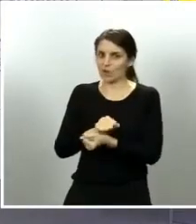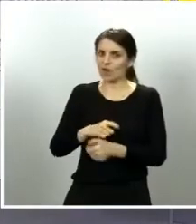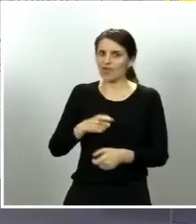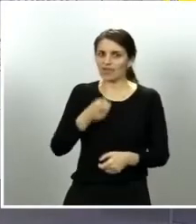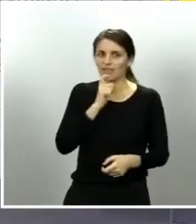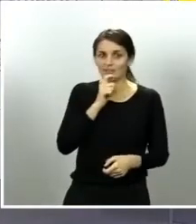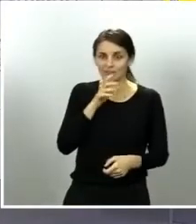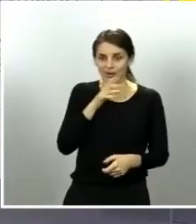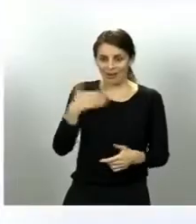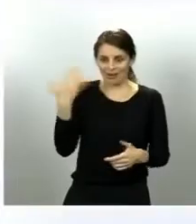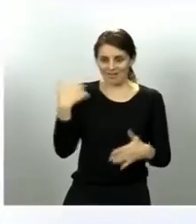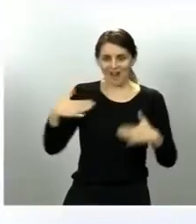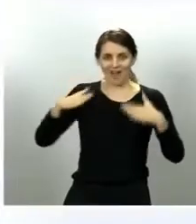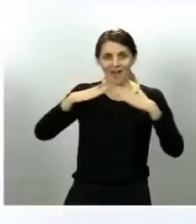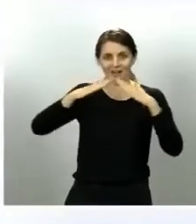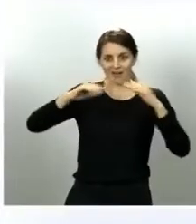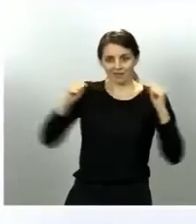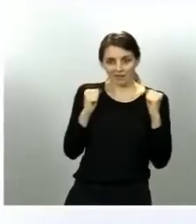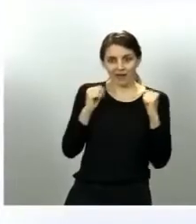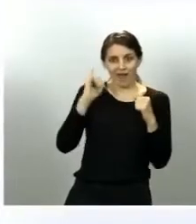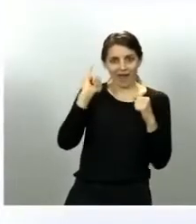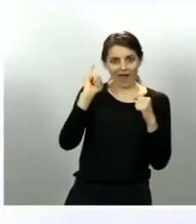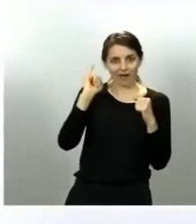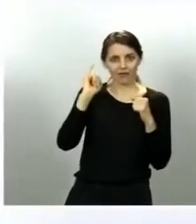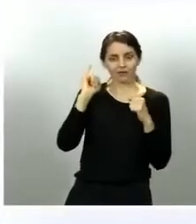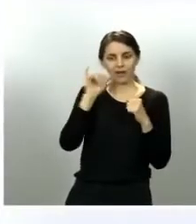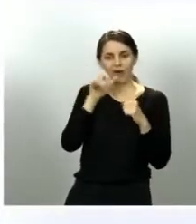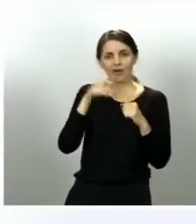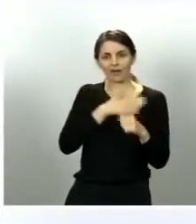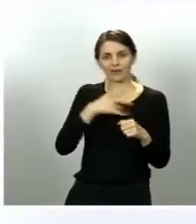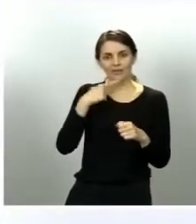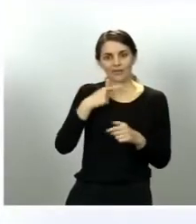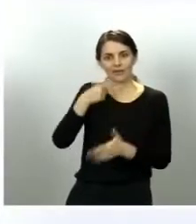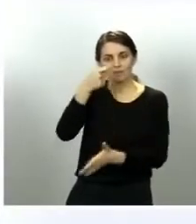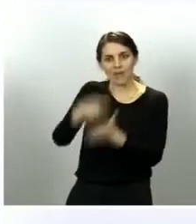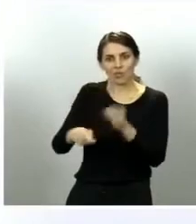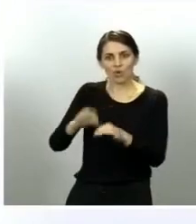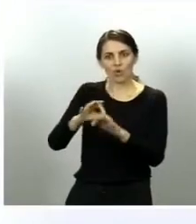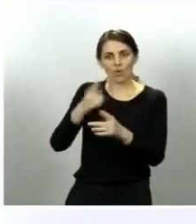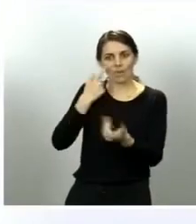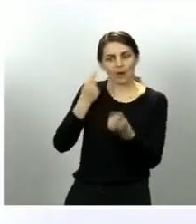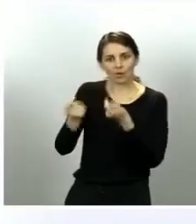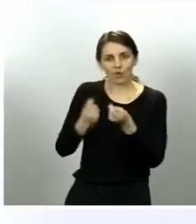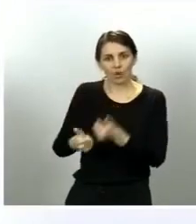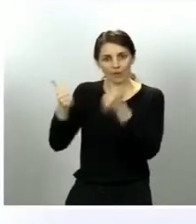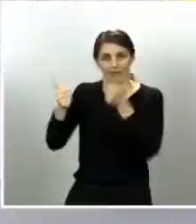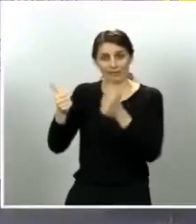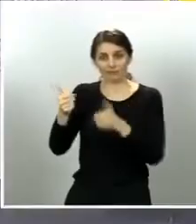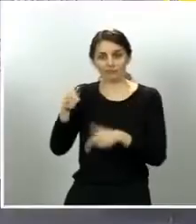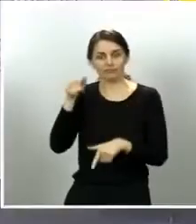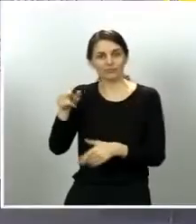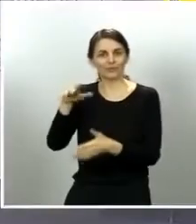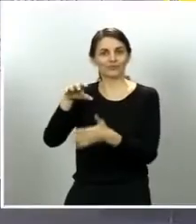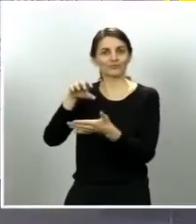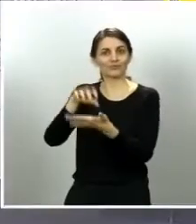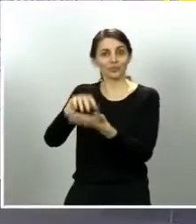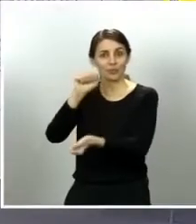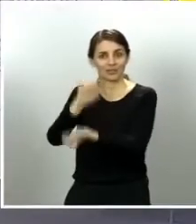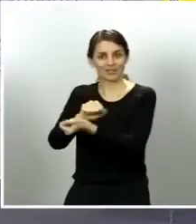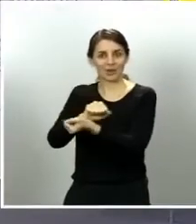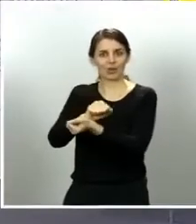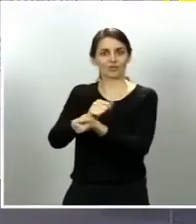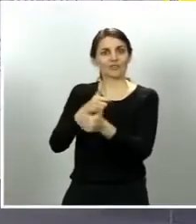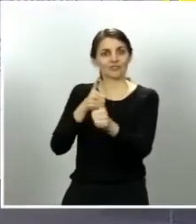reduplicar ese confinamiento como la cooperación con el Ministerio de Sanidad para proteger a los internos y a los